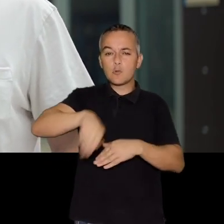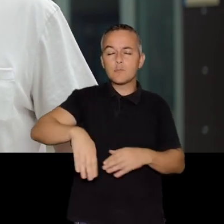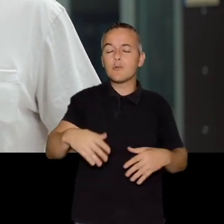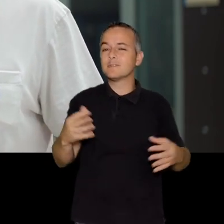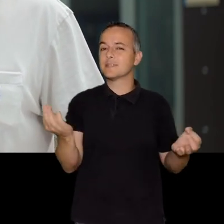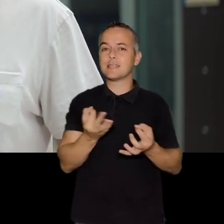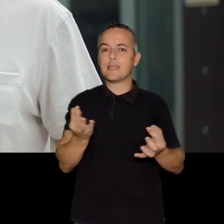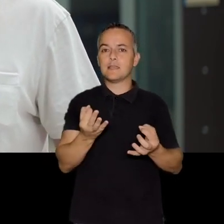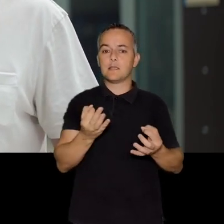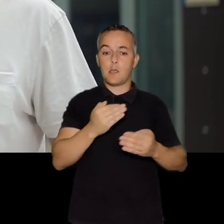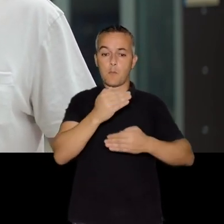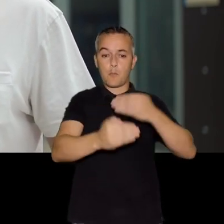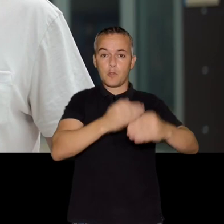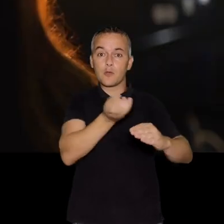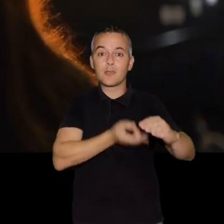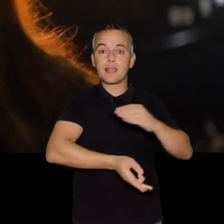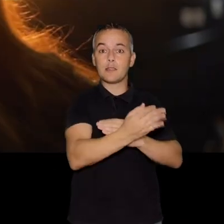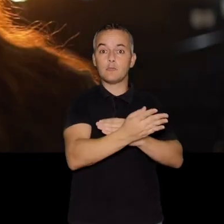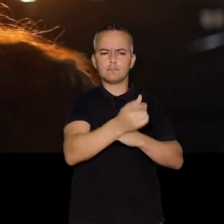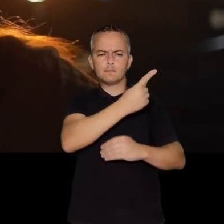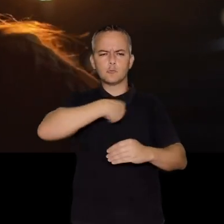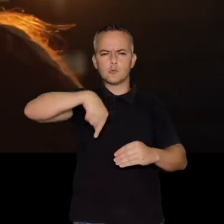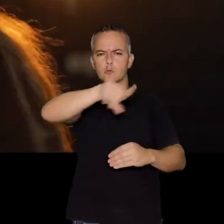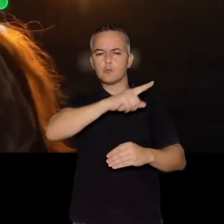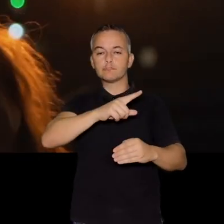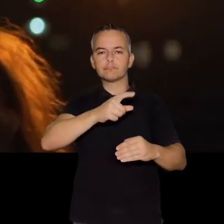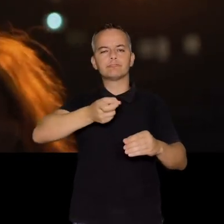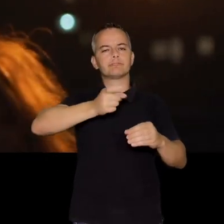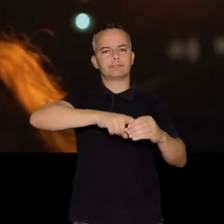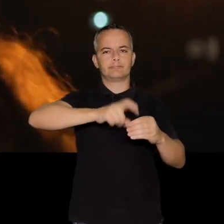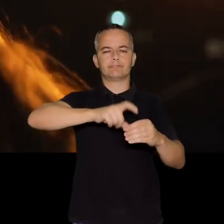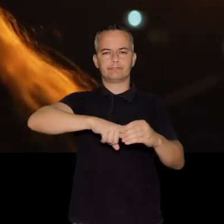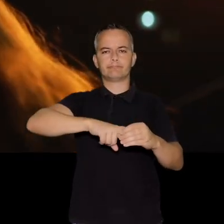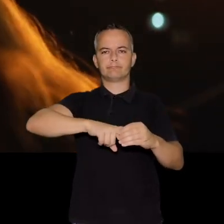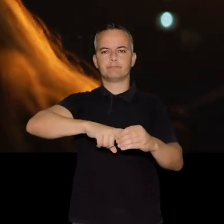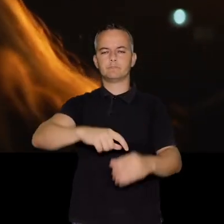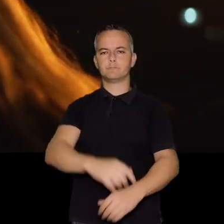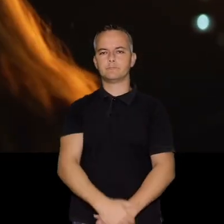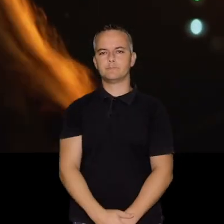fundamental con este es que aquí estamos asistiendo al proceso de creación.